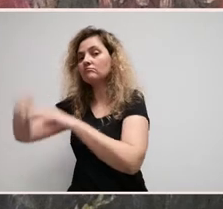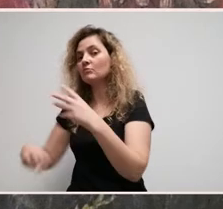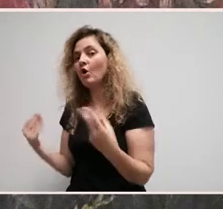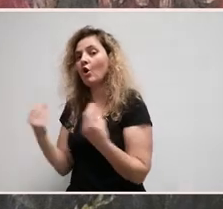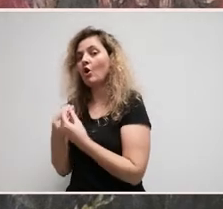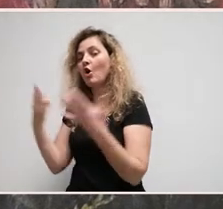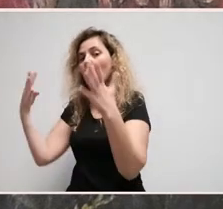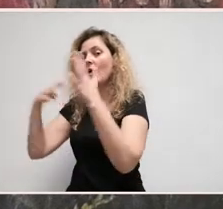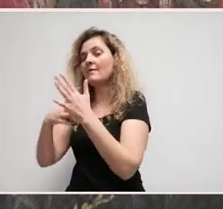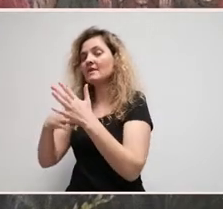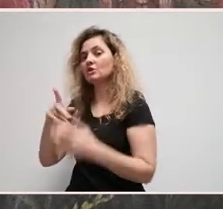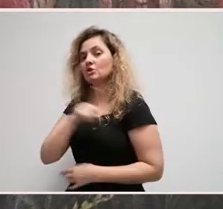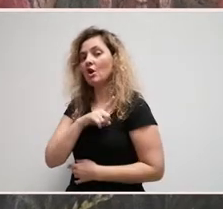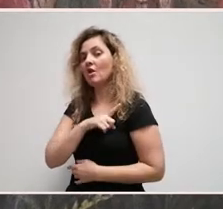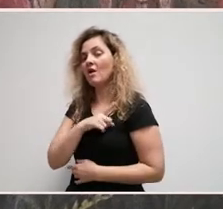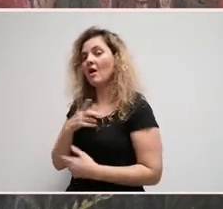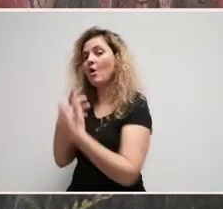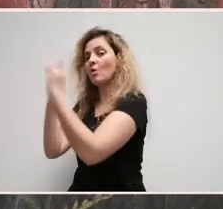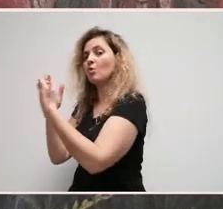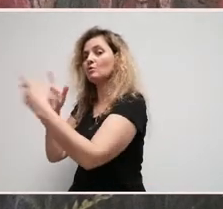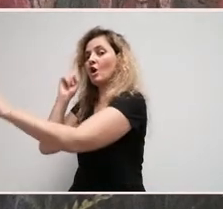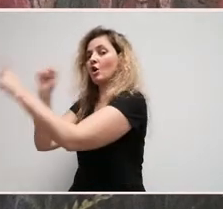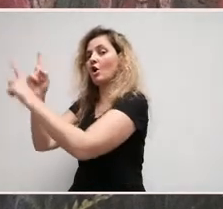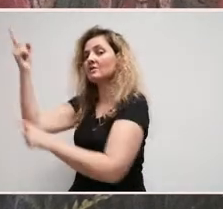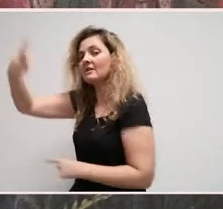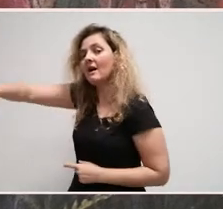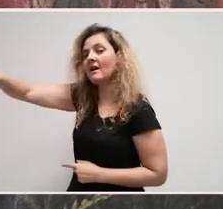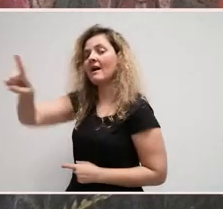loitar contra un exército de 100.000 persoas.